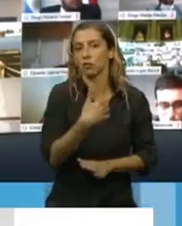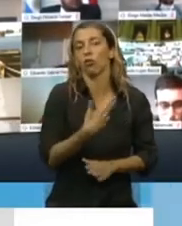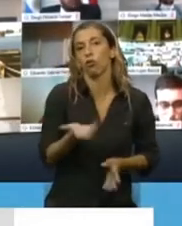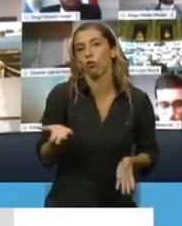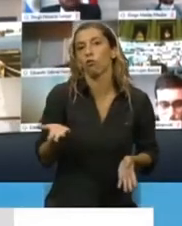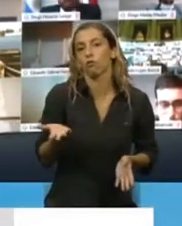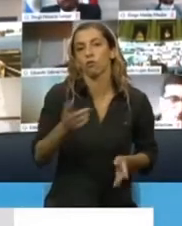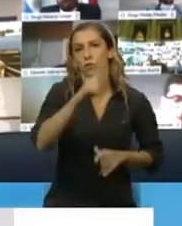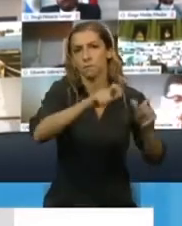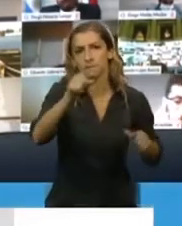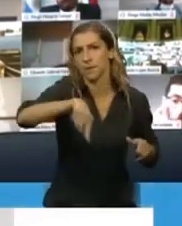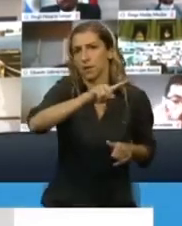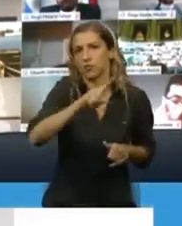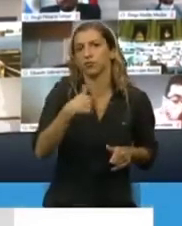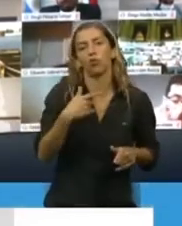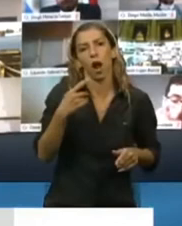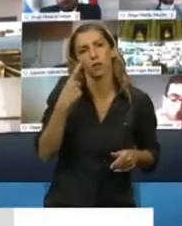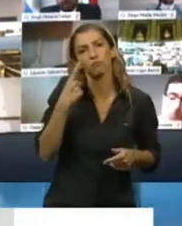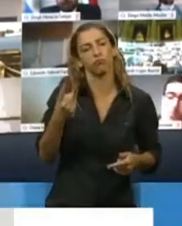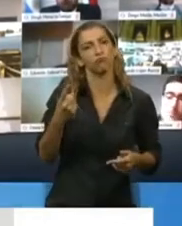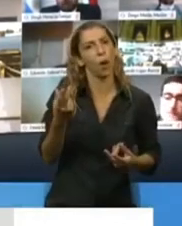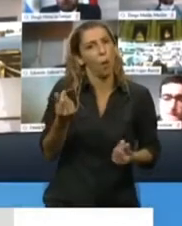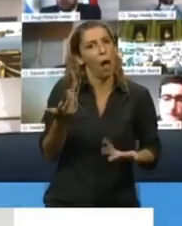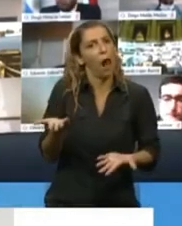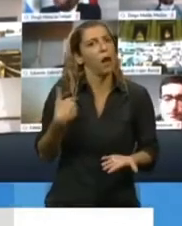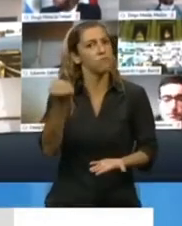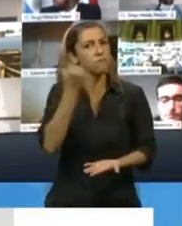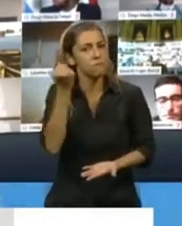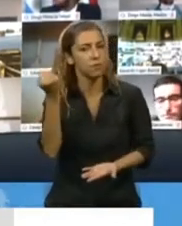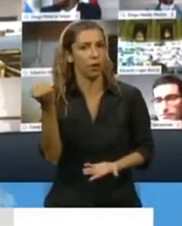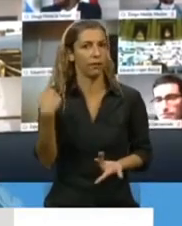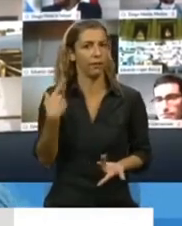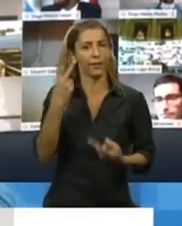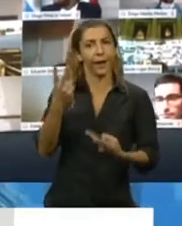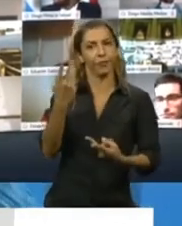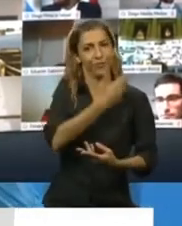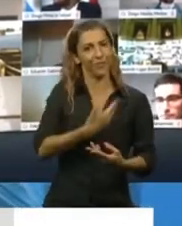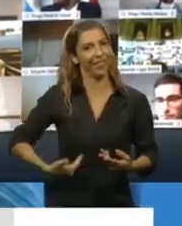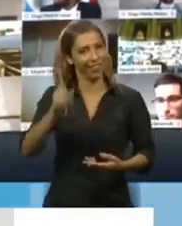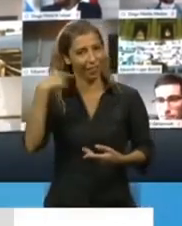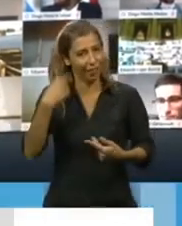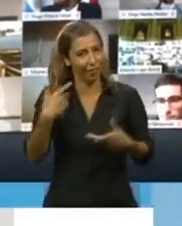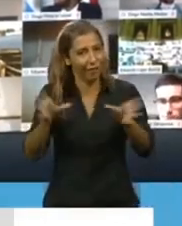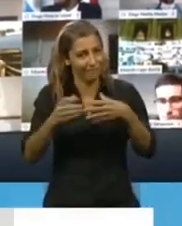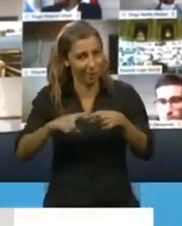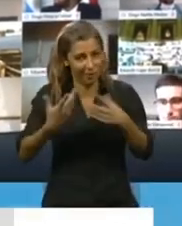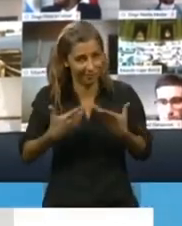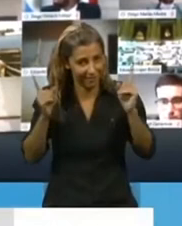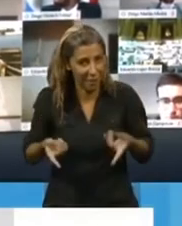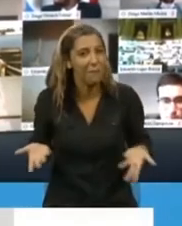conjunto valora y respeta. Y en esto también, señor Presidente, en el mismo marco y en la misma línea,